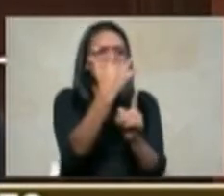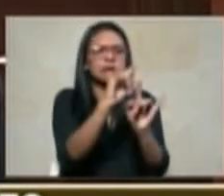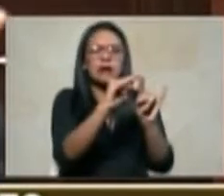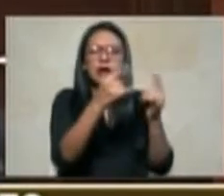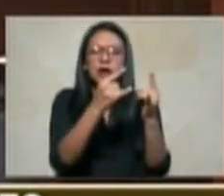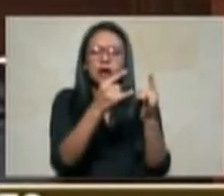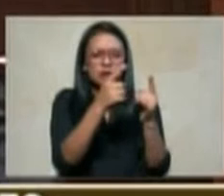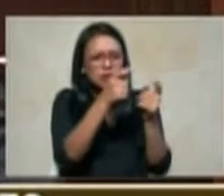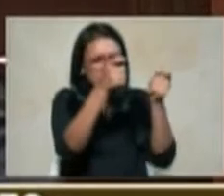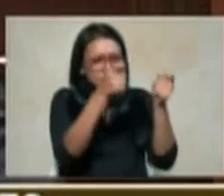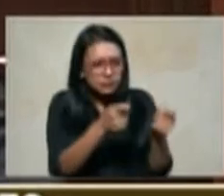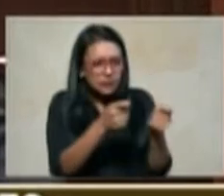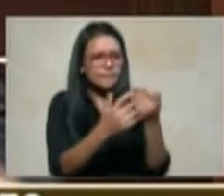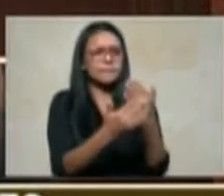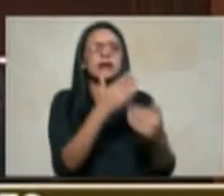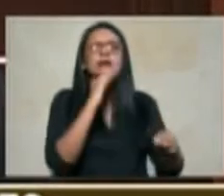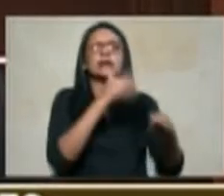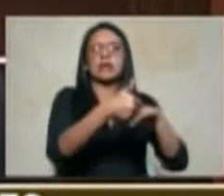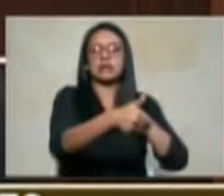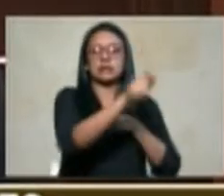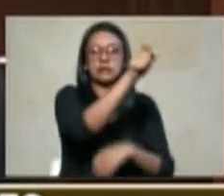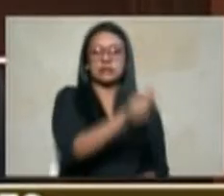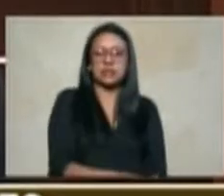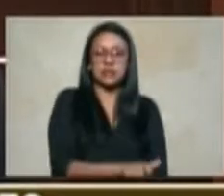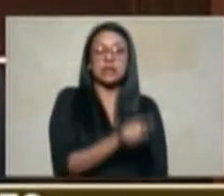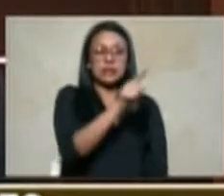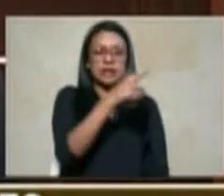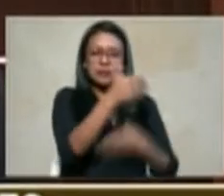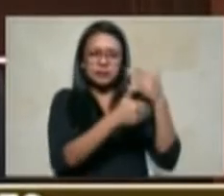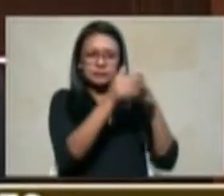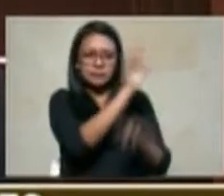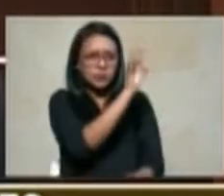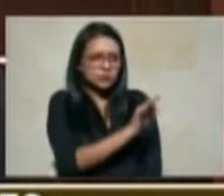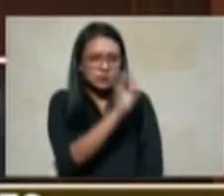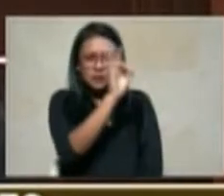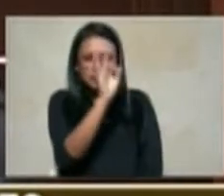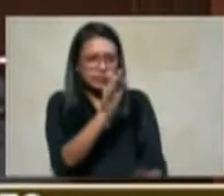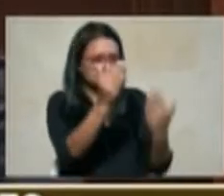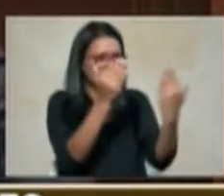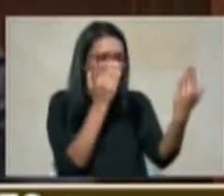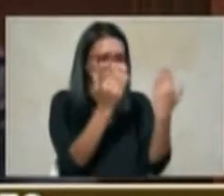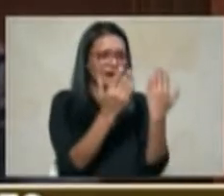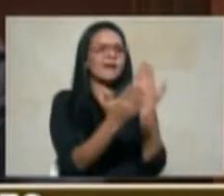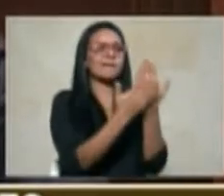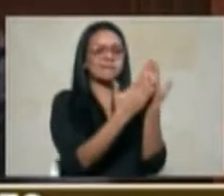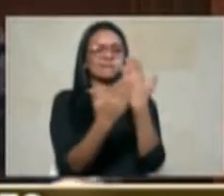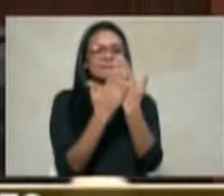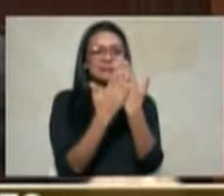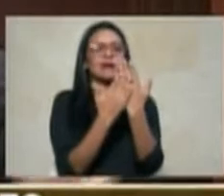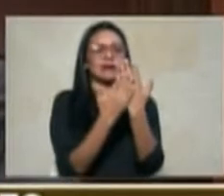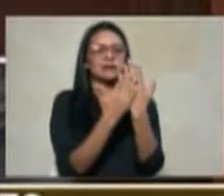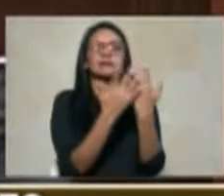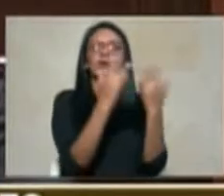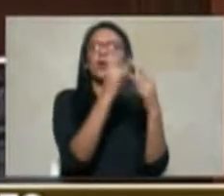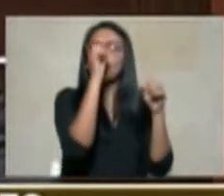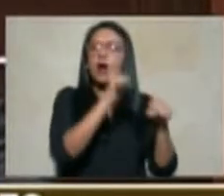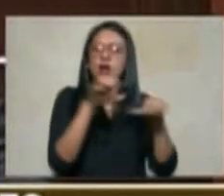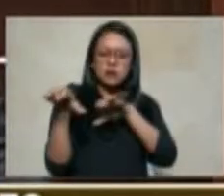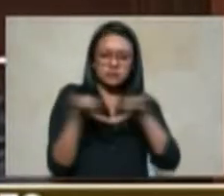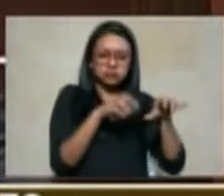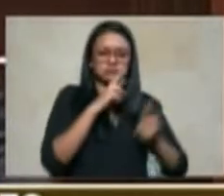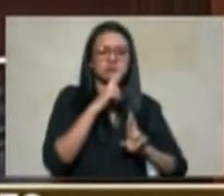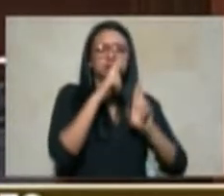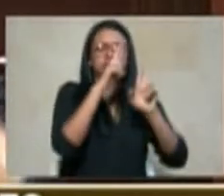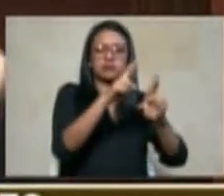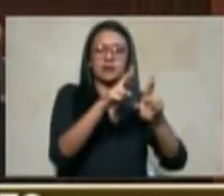y en tal virtud veremos porcentajes que ilustran muy bien la capacidad de acción de la unidad pero además también